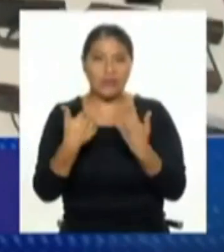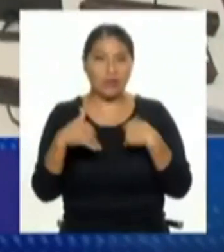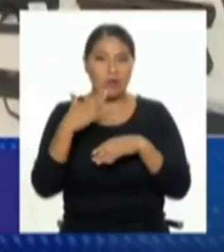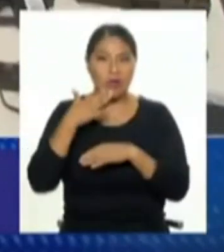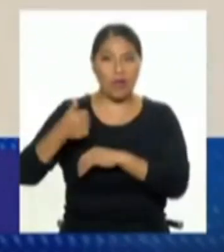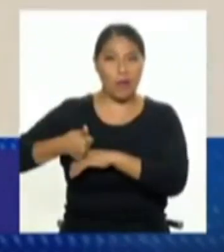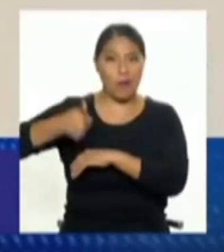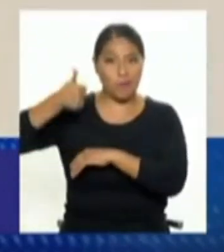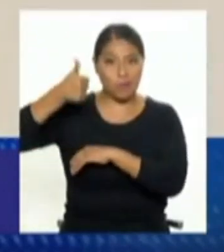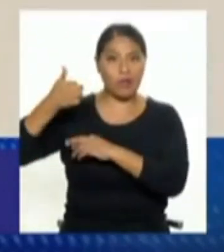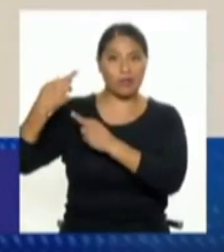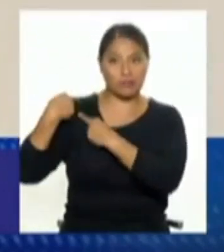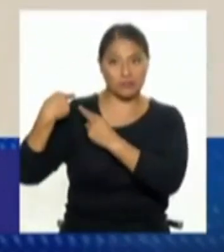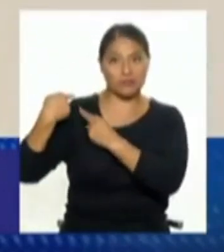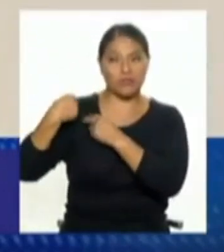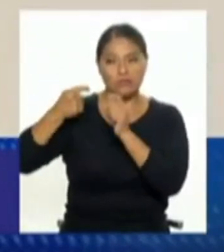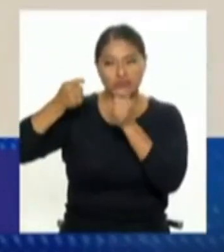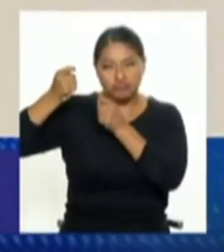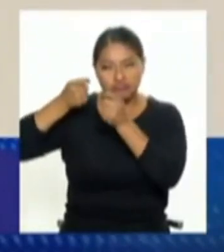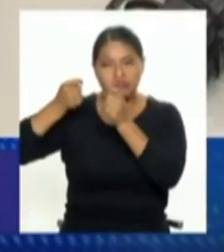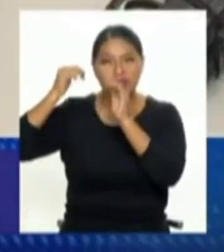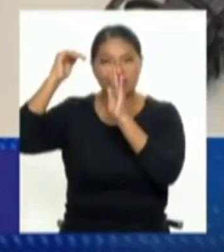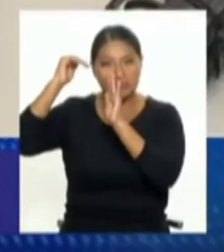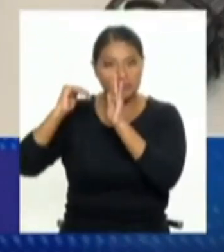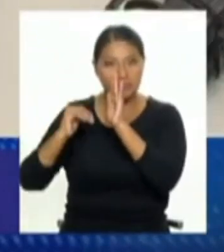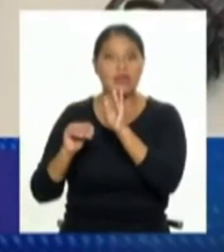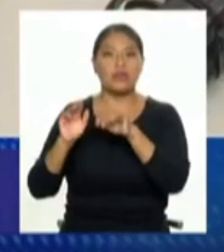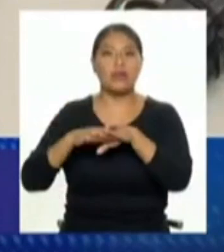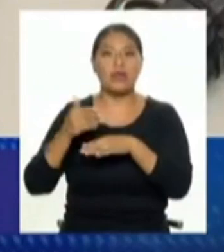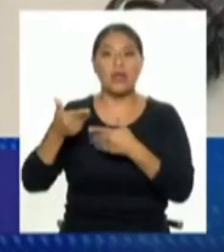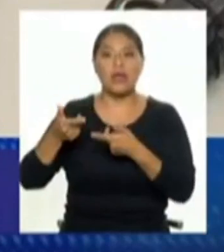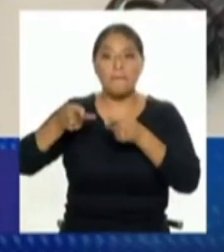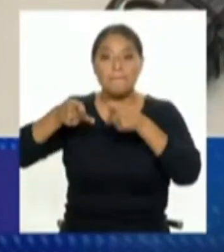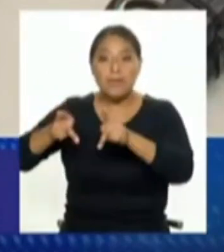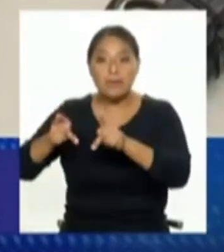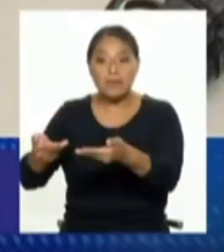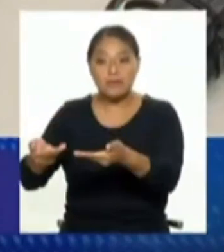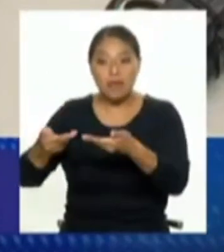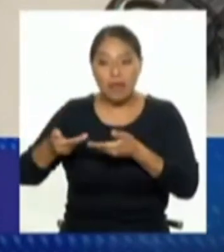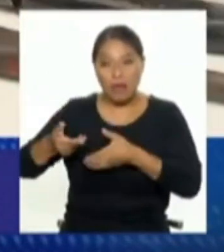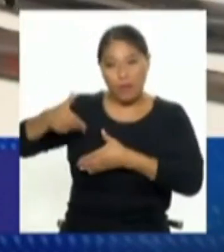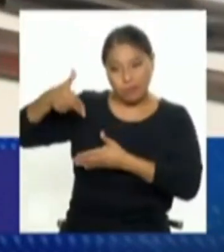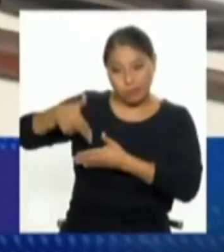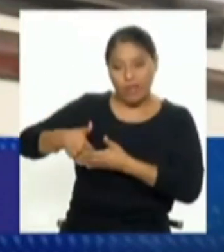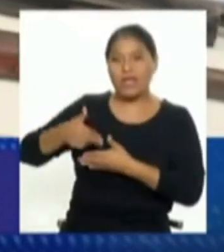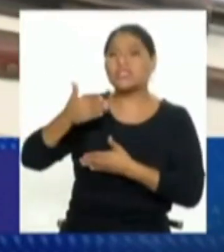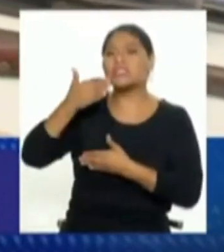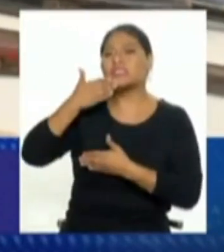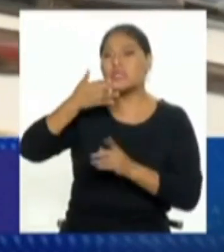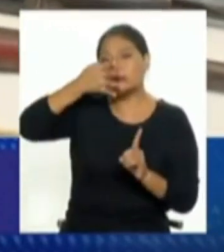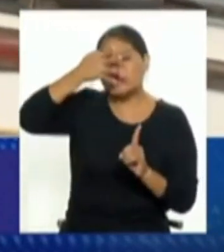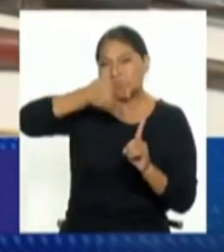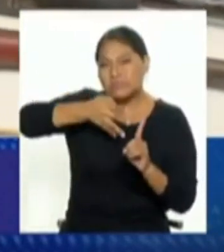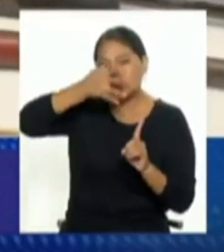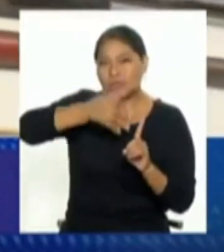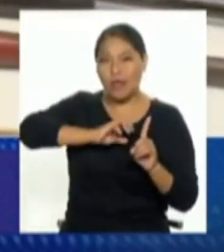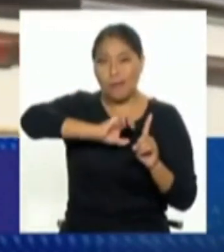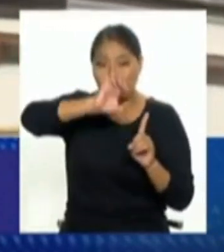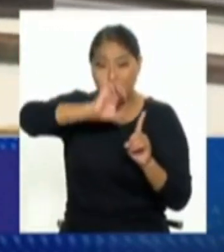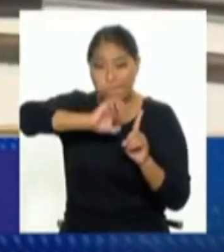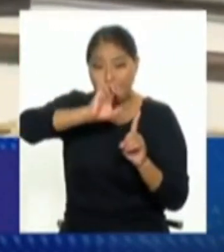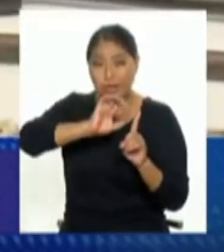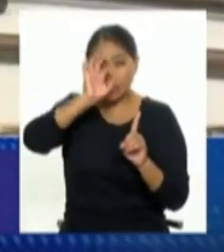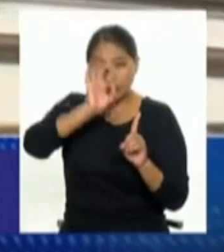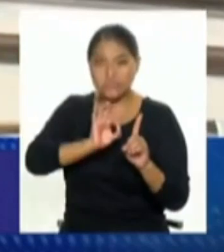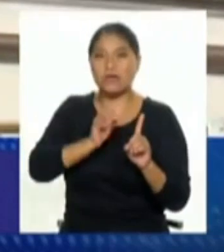autoridades que están a cargo pongan un breque y que solamente tenga arma el que debe tenerla el que puede tenerla el que tiene la capacidad para tenerla